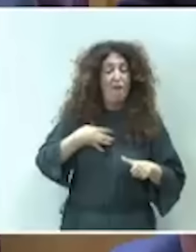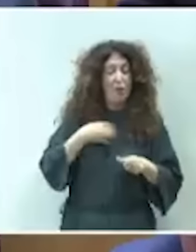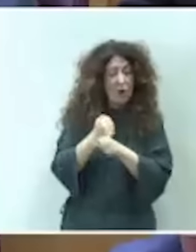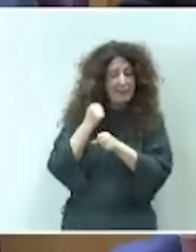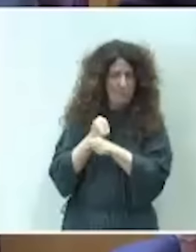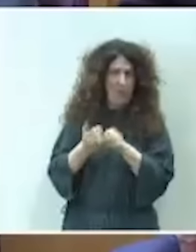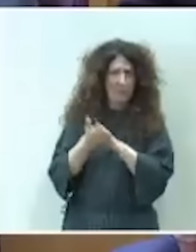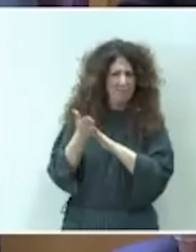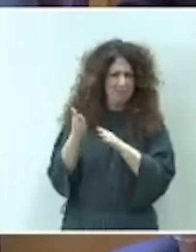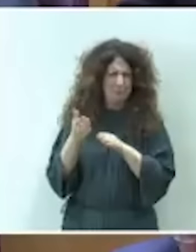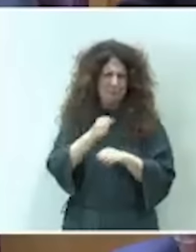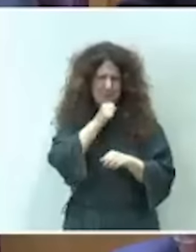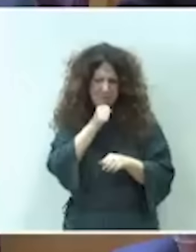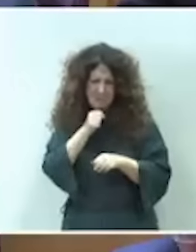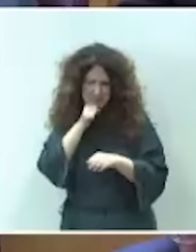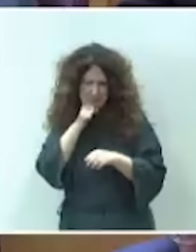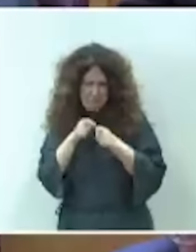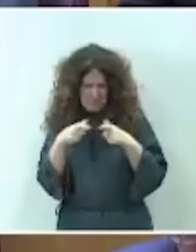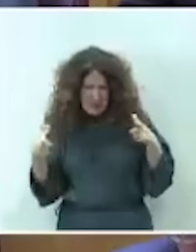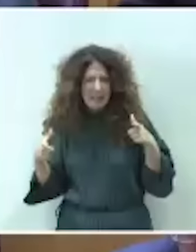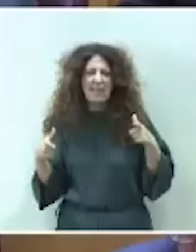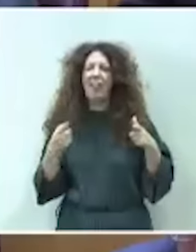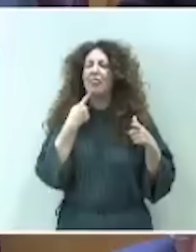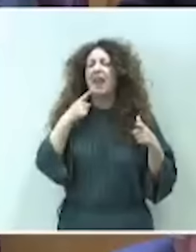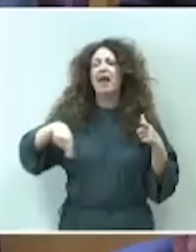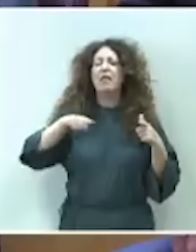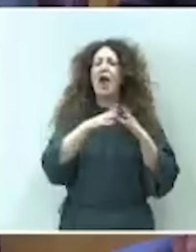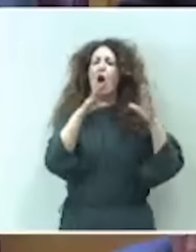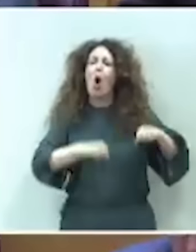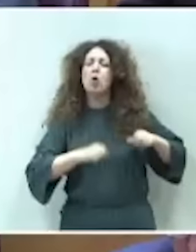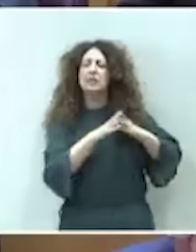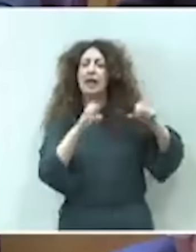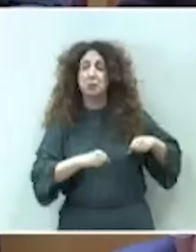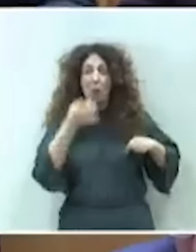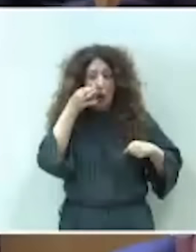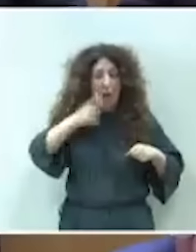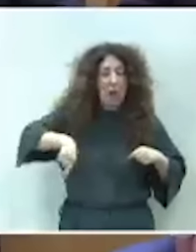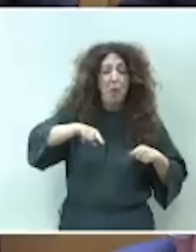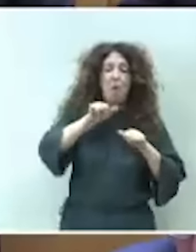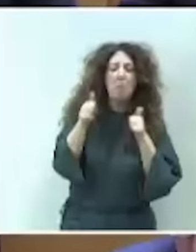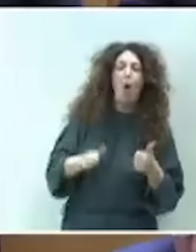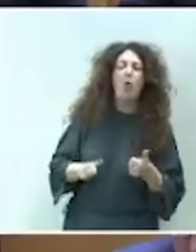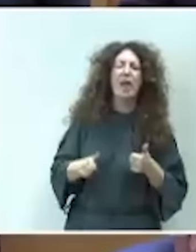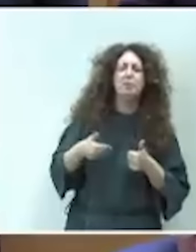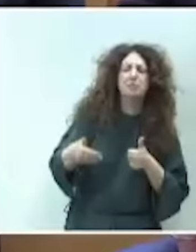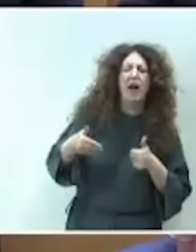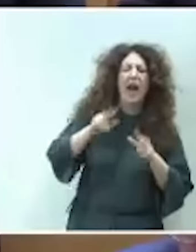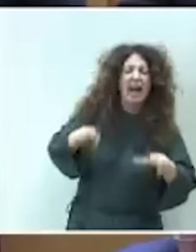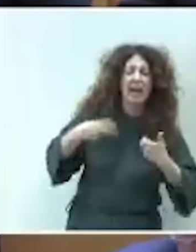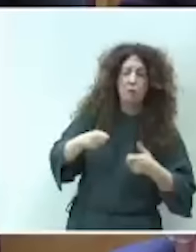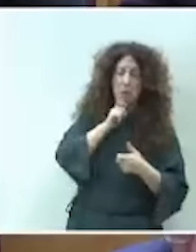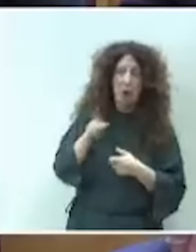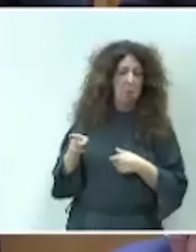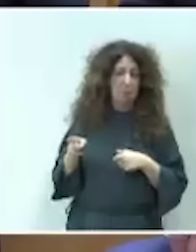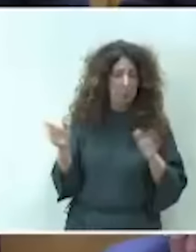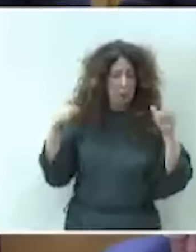que aplana los consensos, pero realmente carecen de ningún modelo para reformar esta Administración pública y para la progresiva